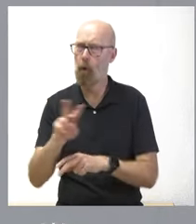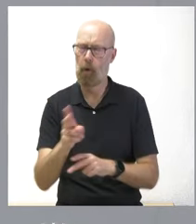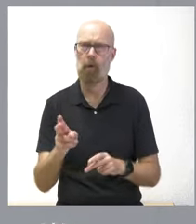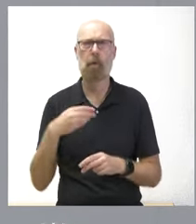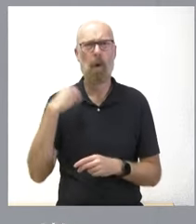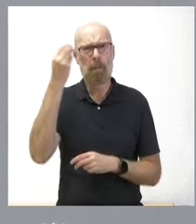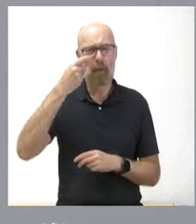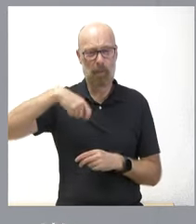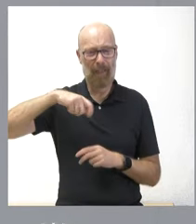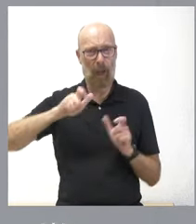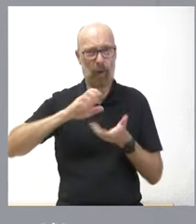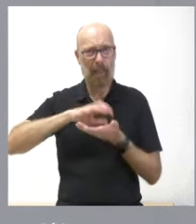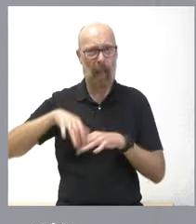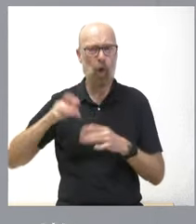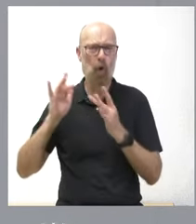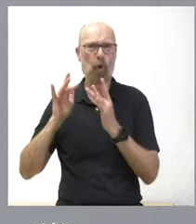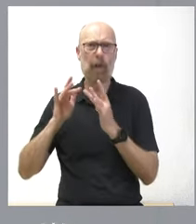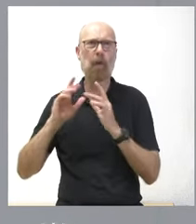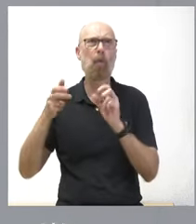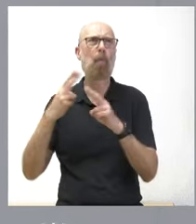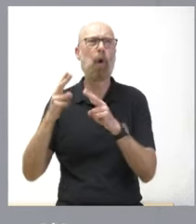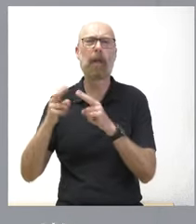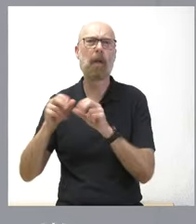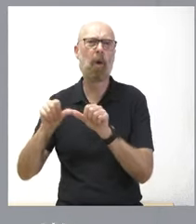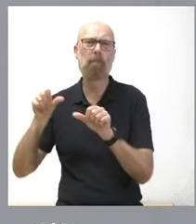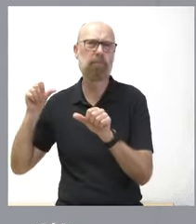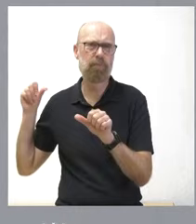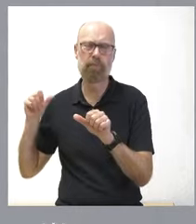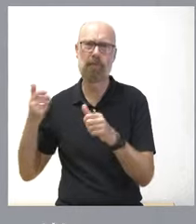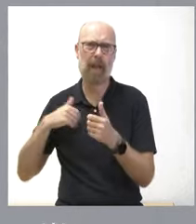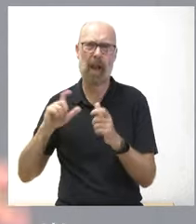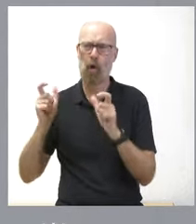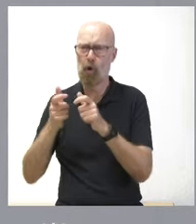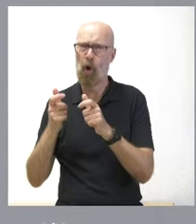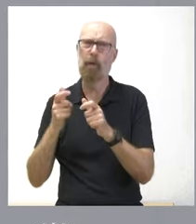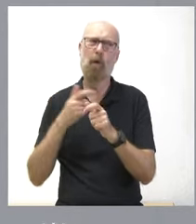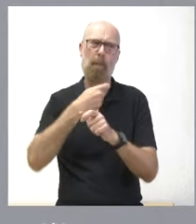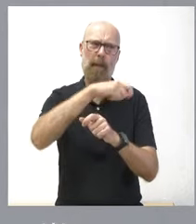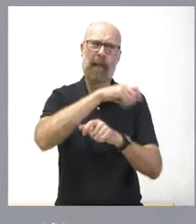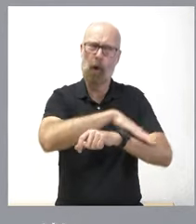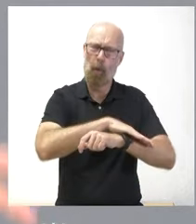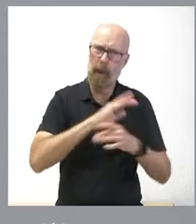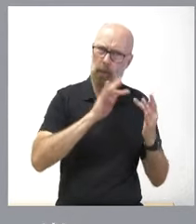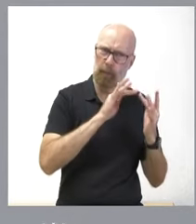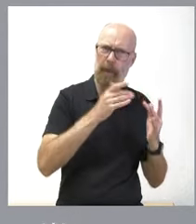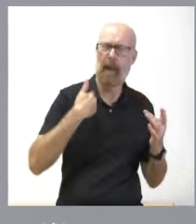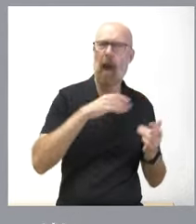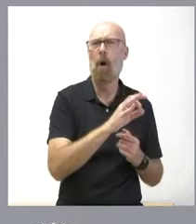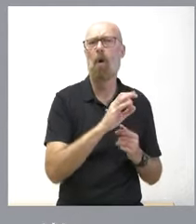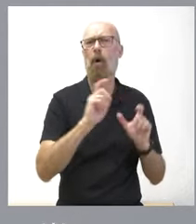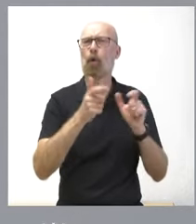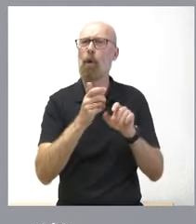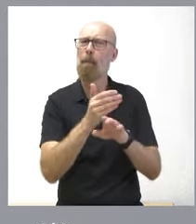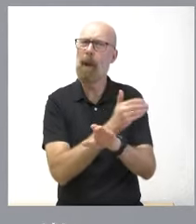contactos con los partidos políticos. En reuniones previas con el presidente del Gobierno se les convocó. En reuniones previas también alguna